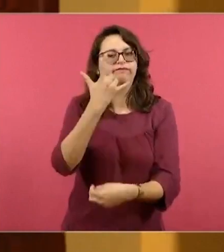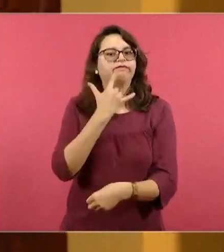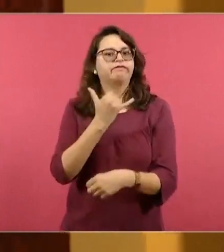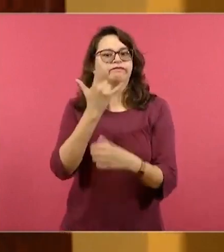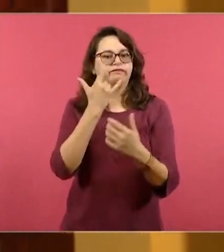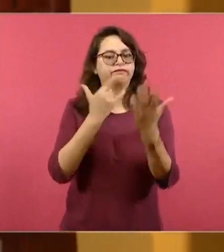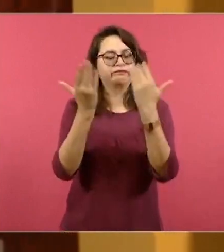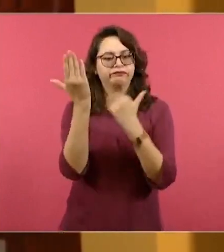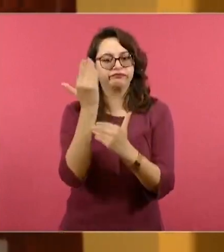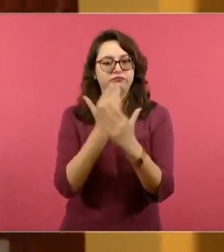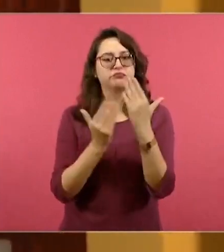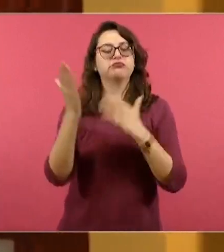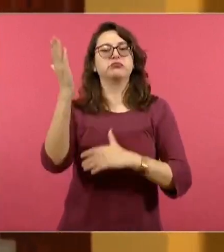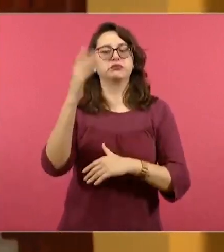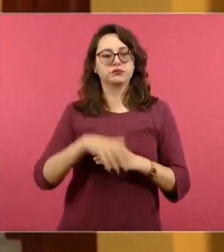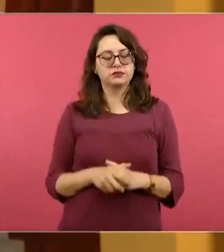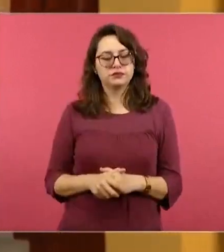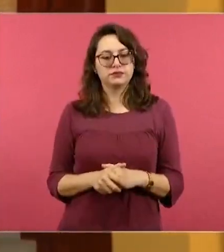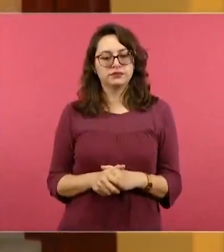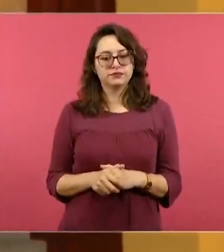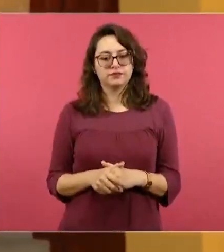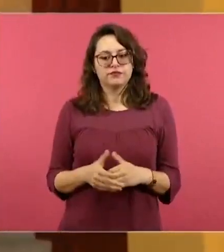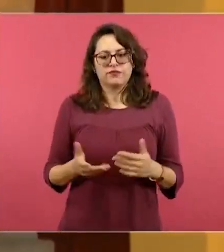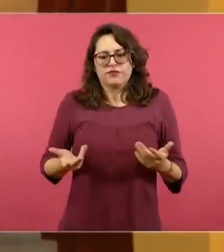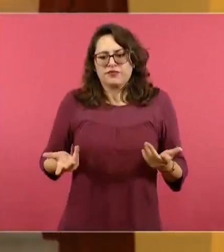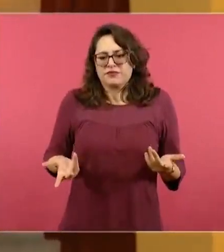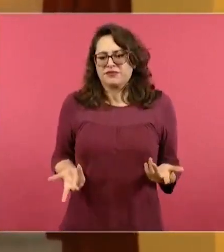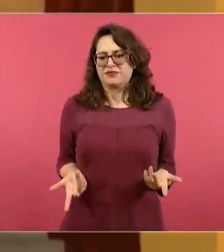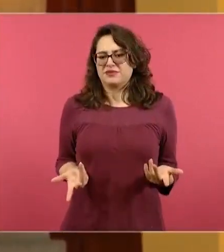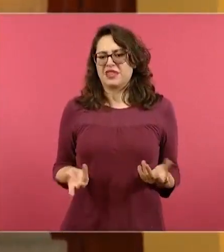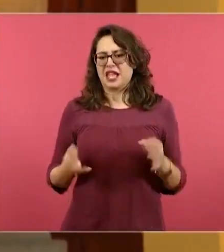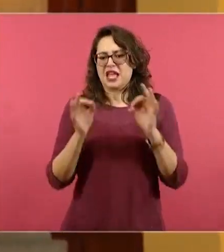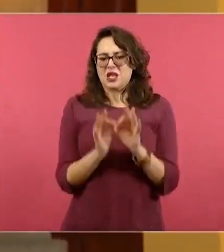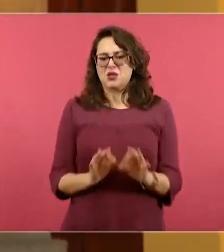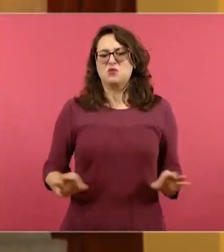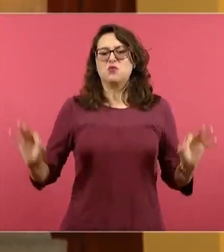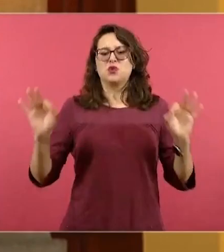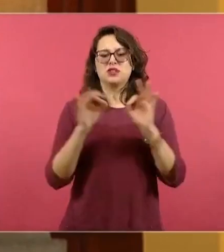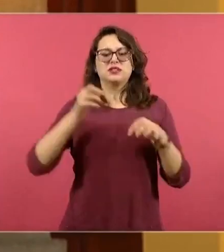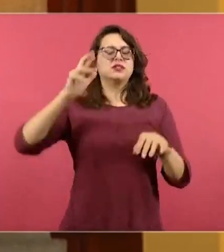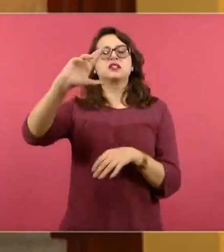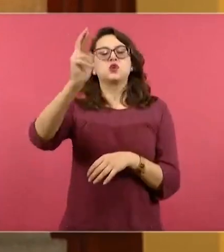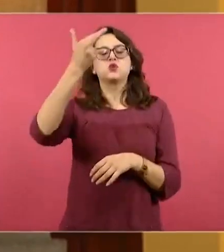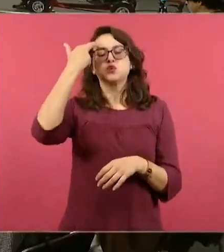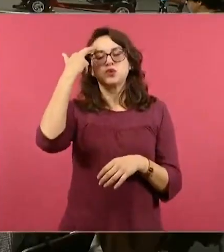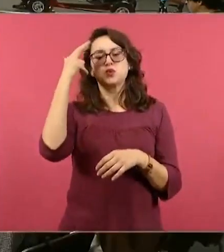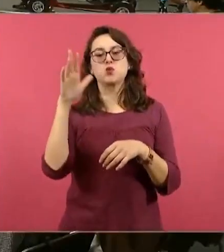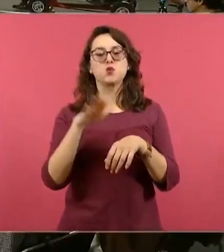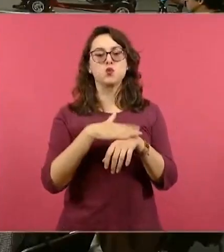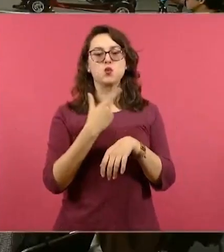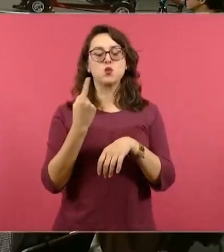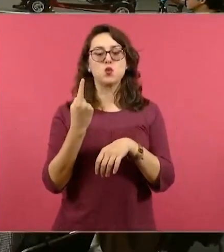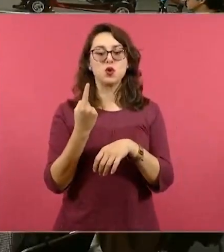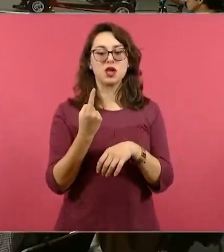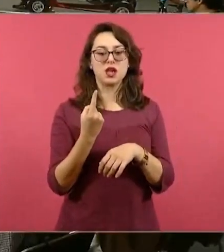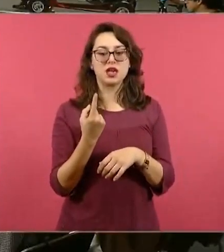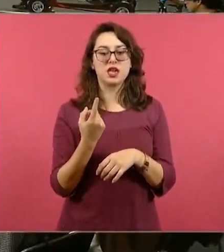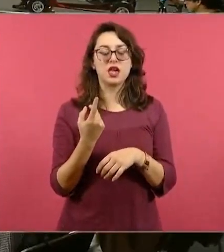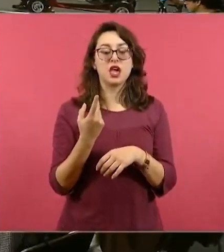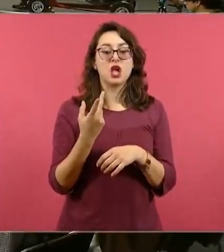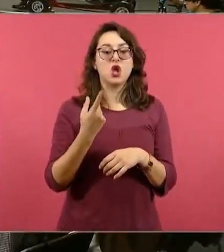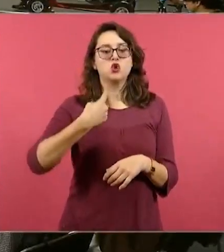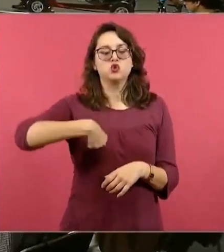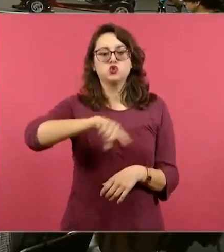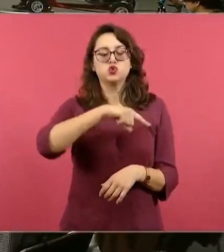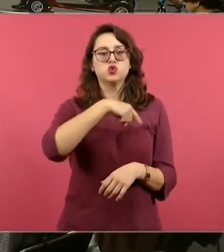los libros de texto esta paráfrasis de Pablo Freire en relación a cómo si hacemos